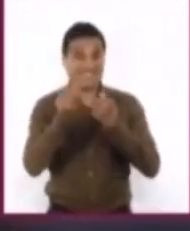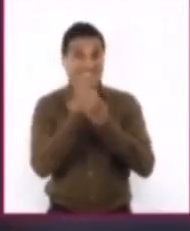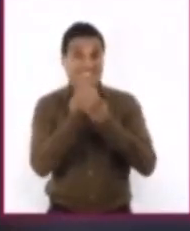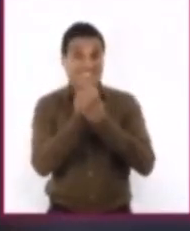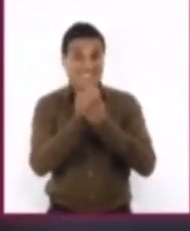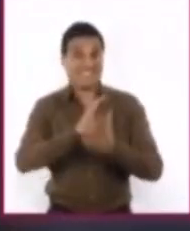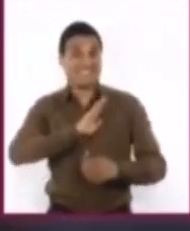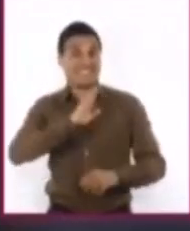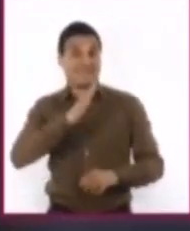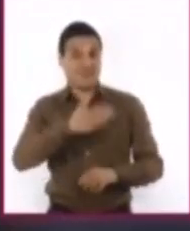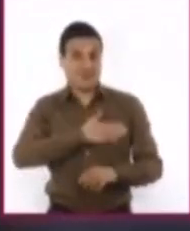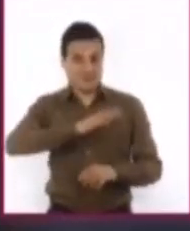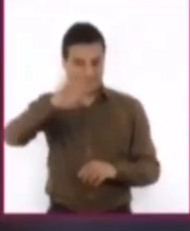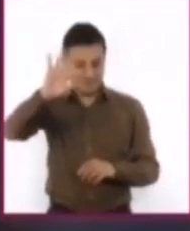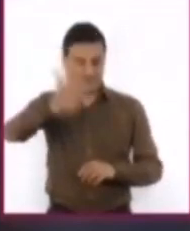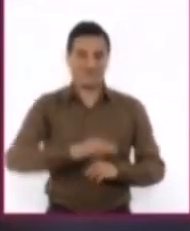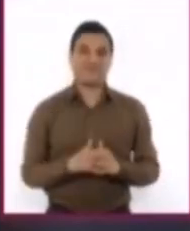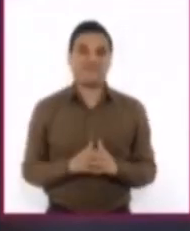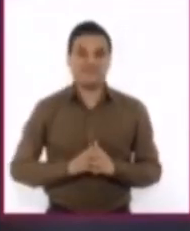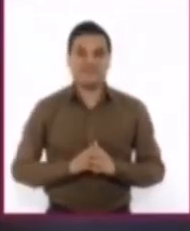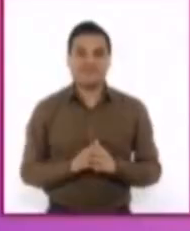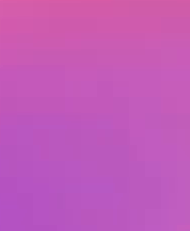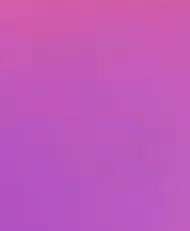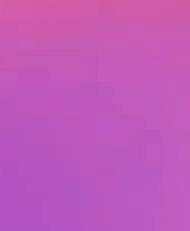de Lengua Materna. Hasta la próxima.